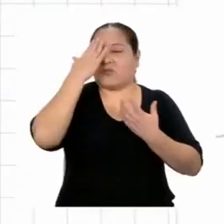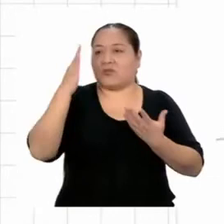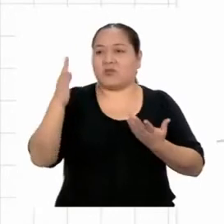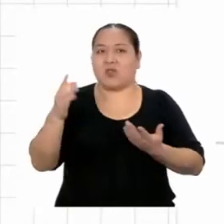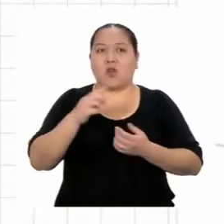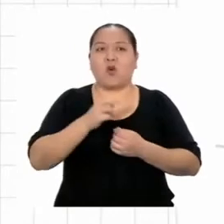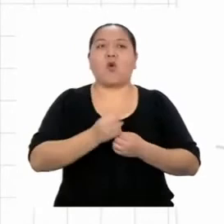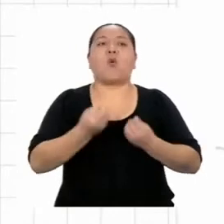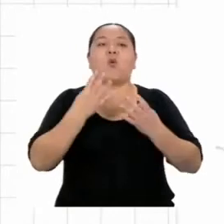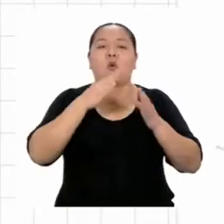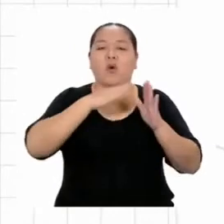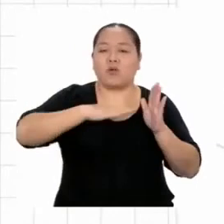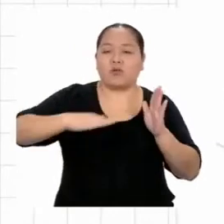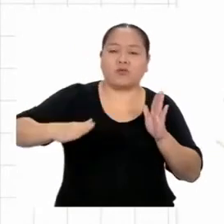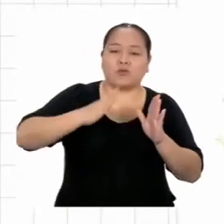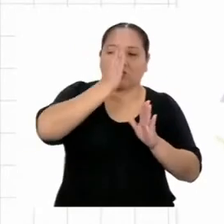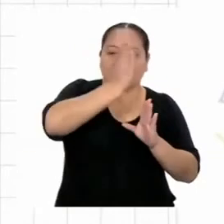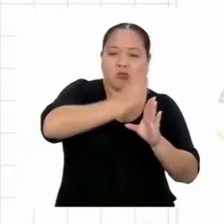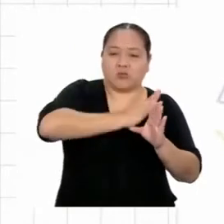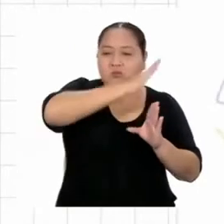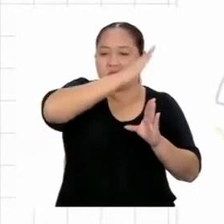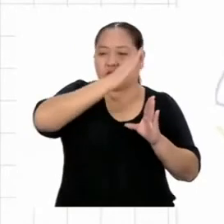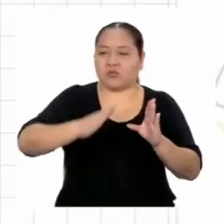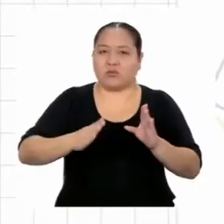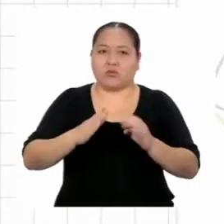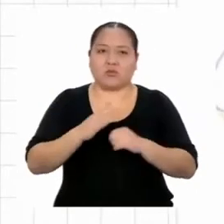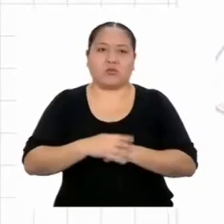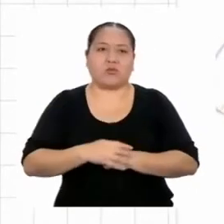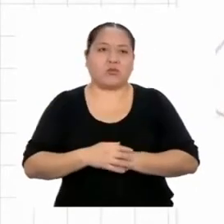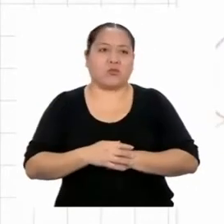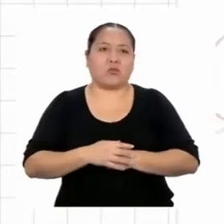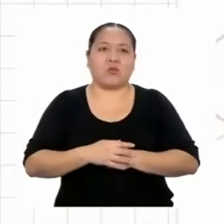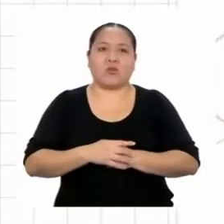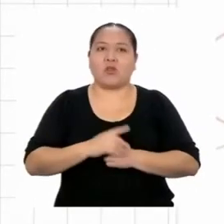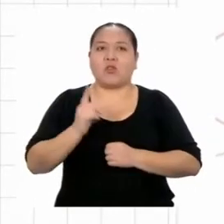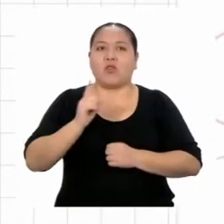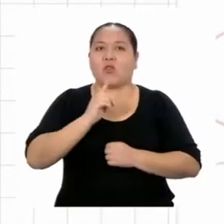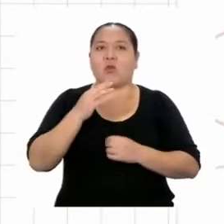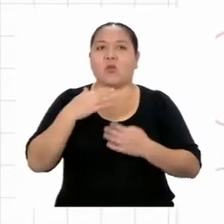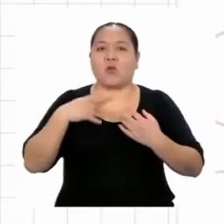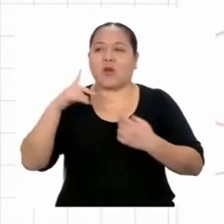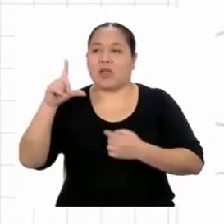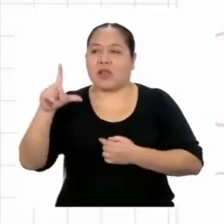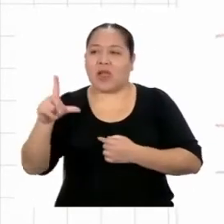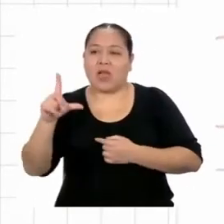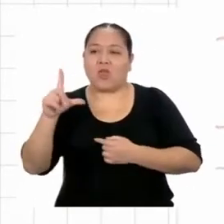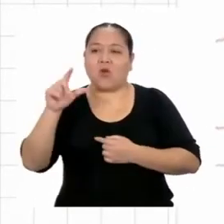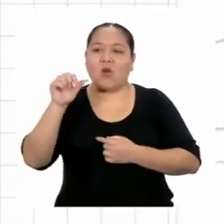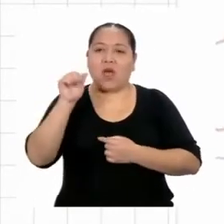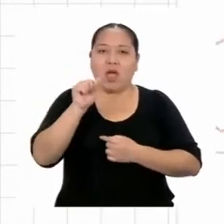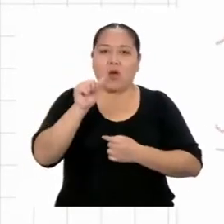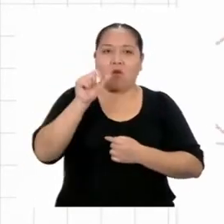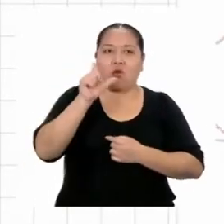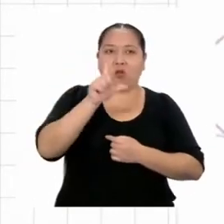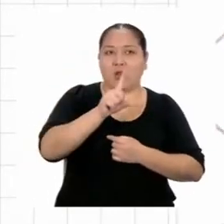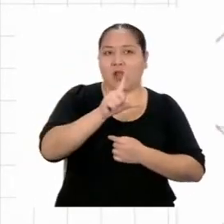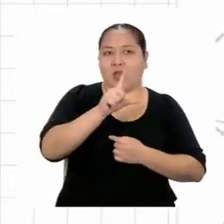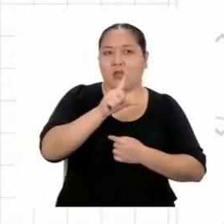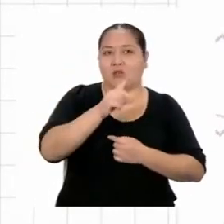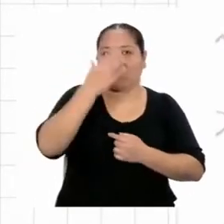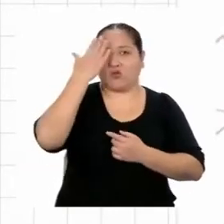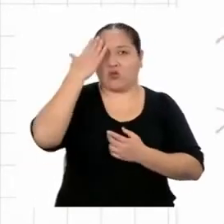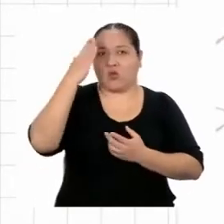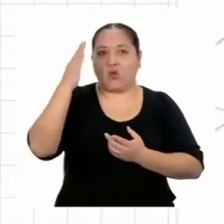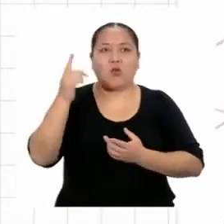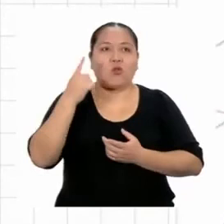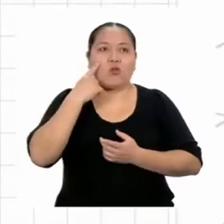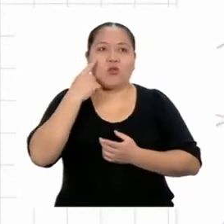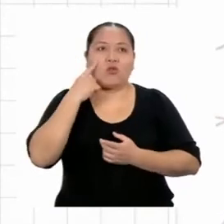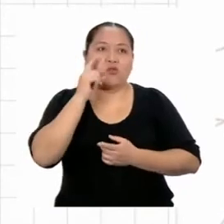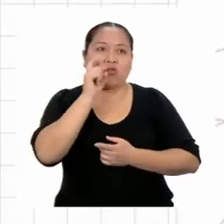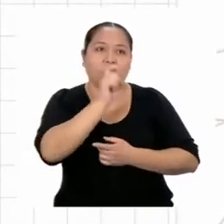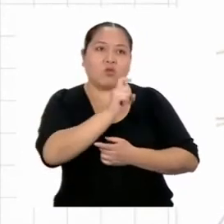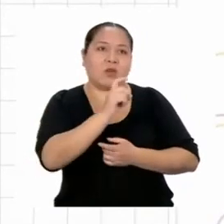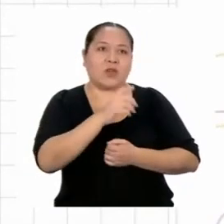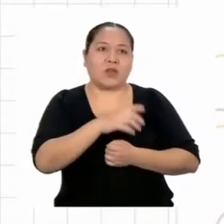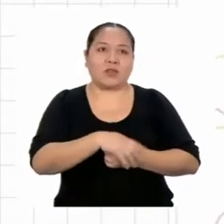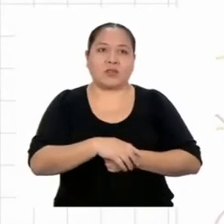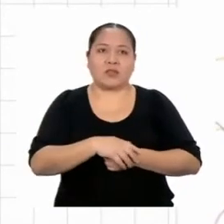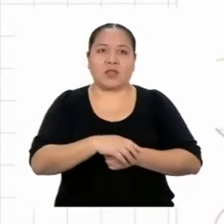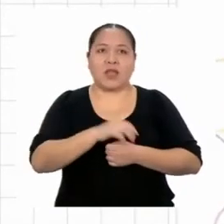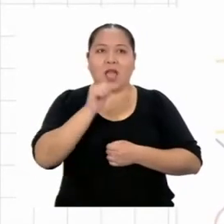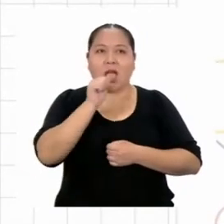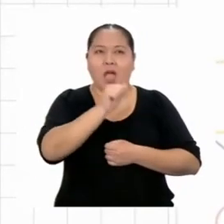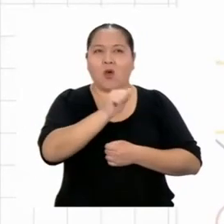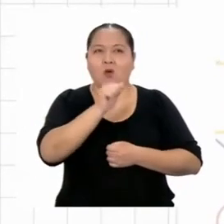no tengo las medidas de todos los lados. Tampoco el LADO-ÁNGULO-LADO, porque no conozco X. Y